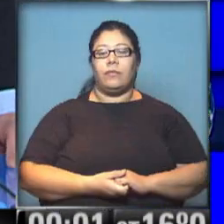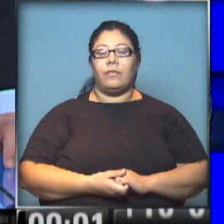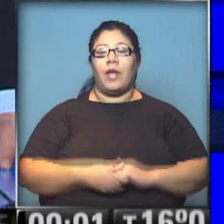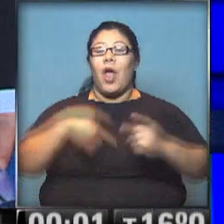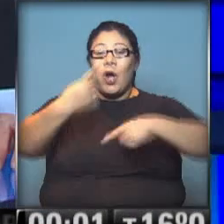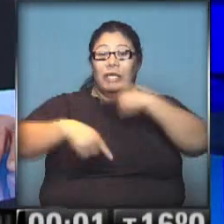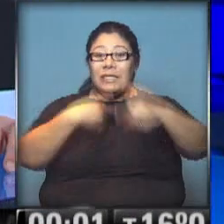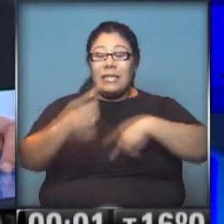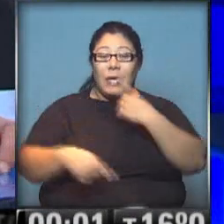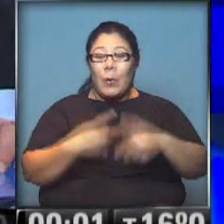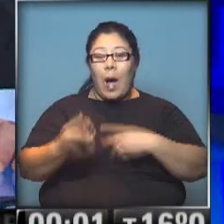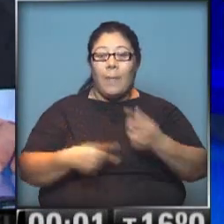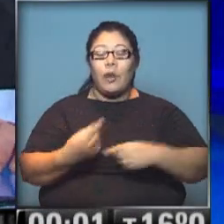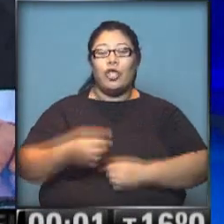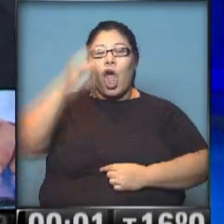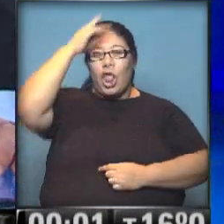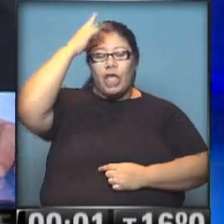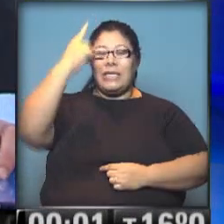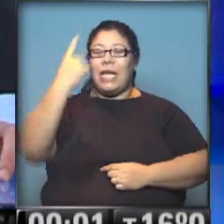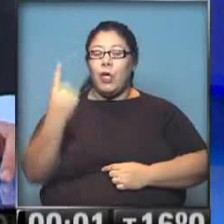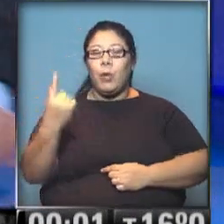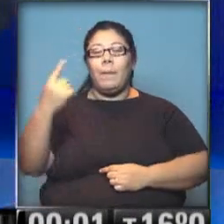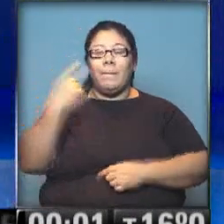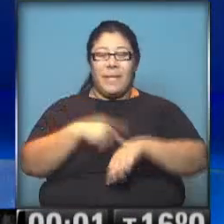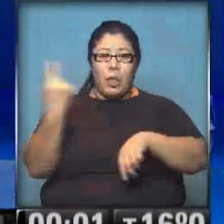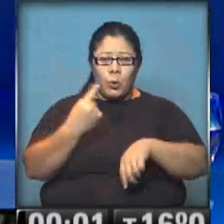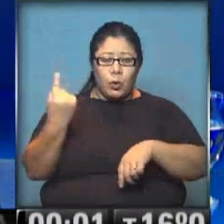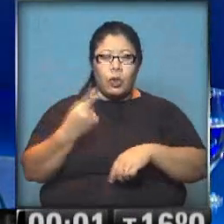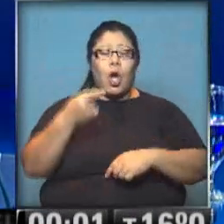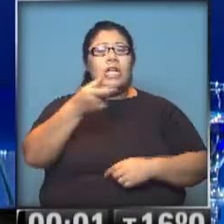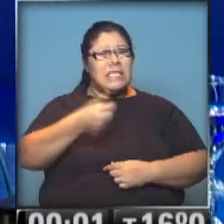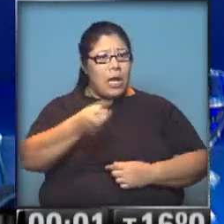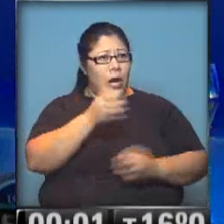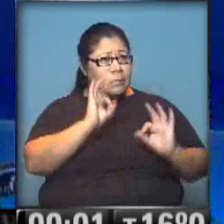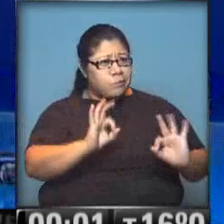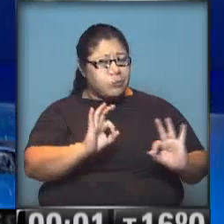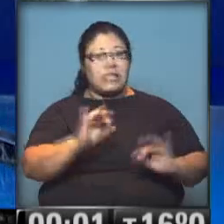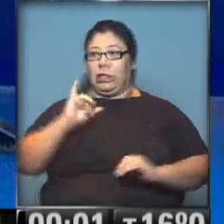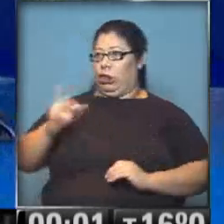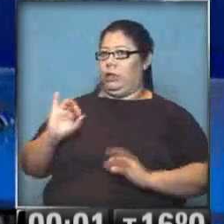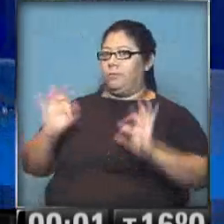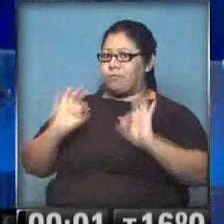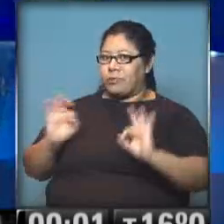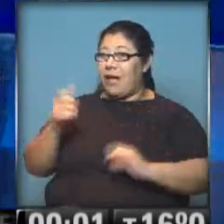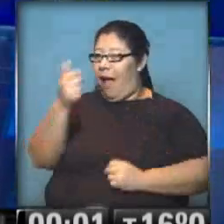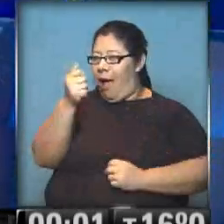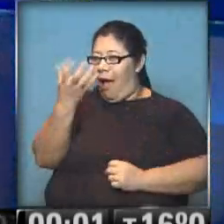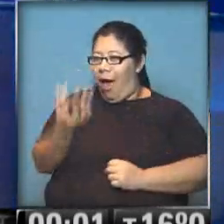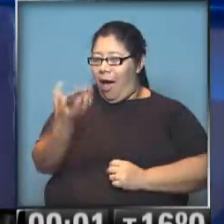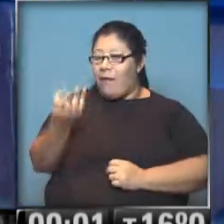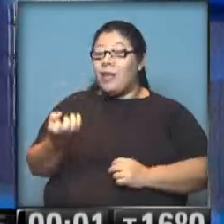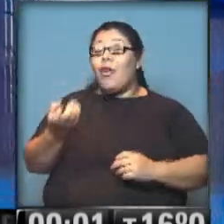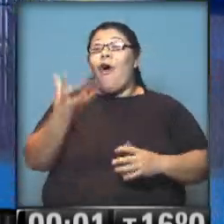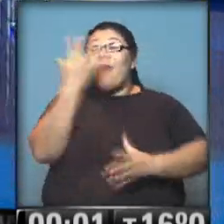¡Seguimos en vivo! Pasó un minuto de este nuevo día que recién comienza. ¿Tenés tu celular listo, Gaby? Listo, y te está grabando. Bien, esto puede